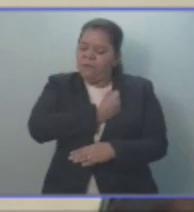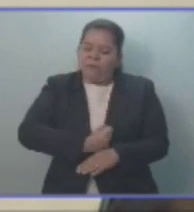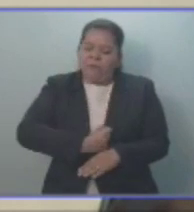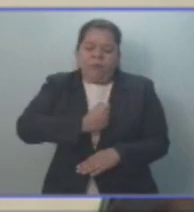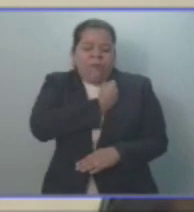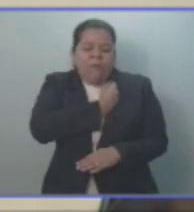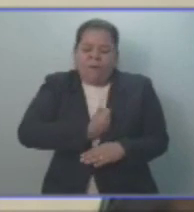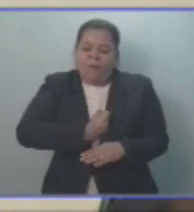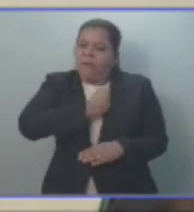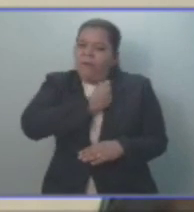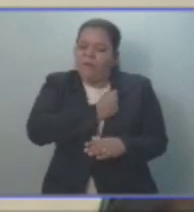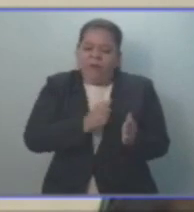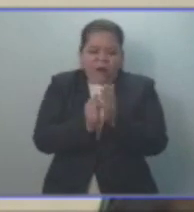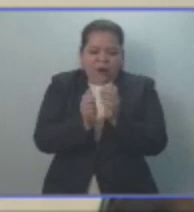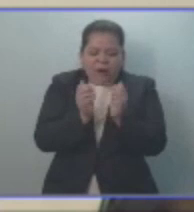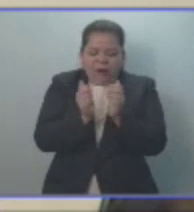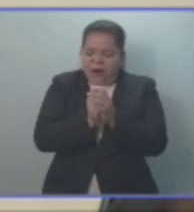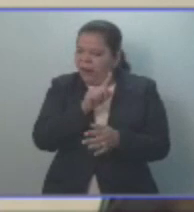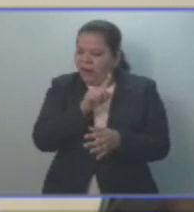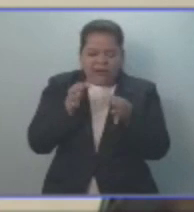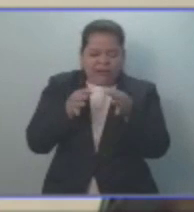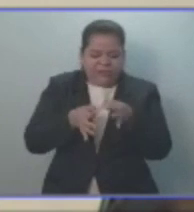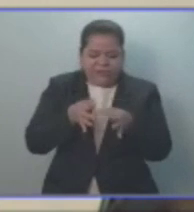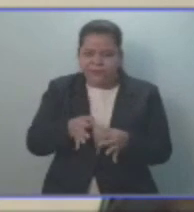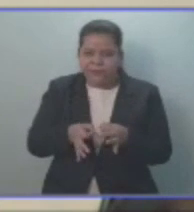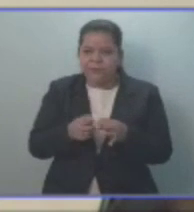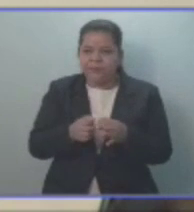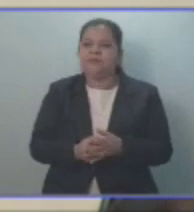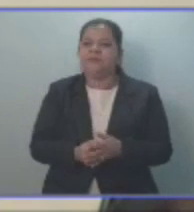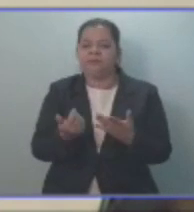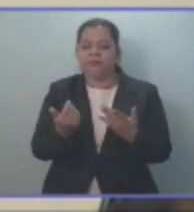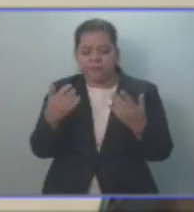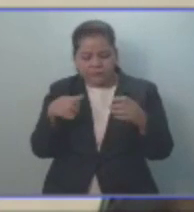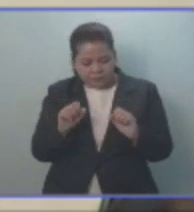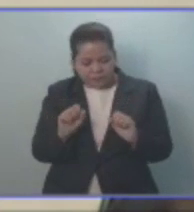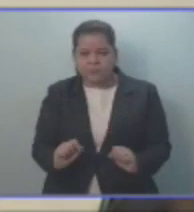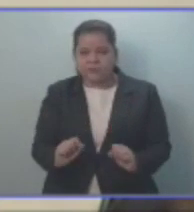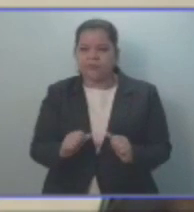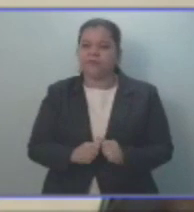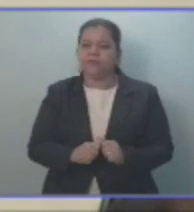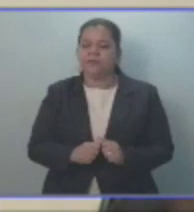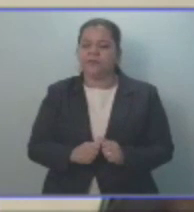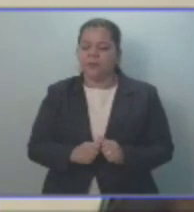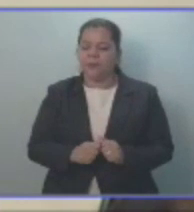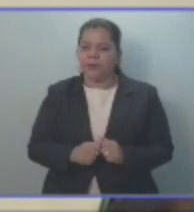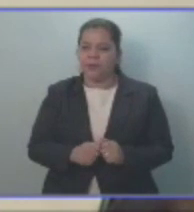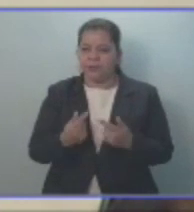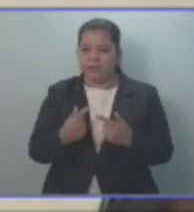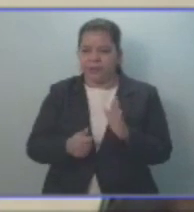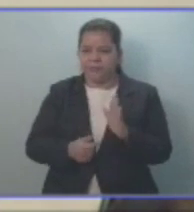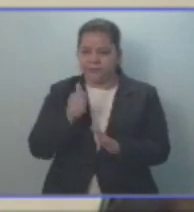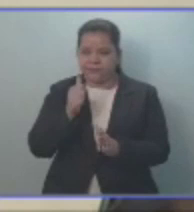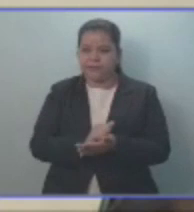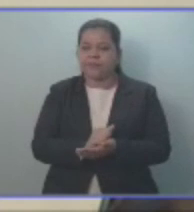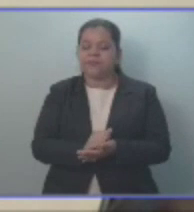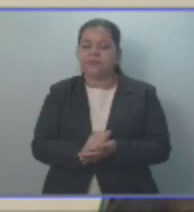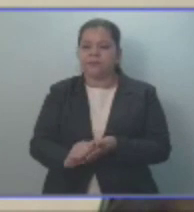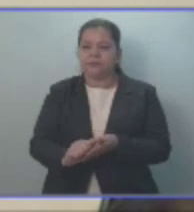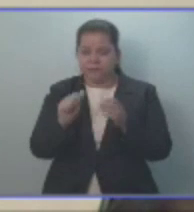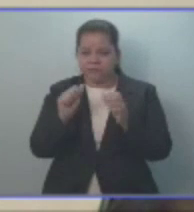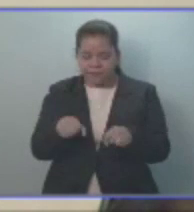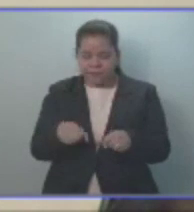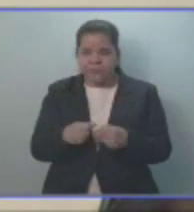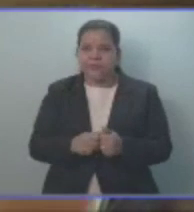represión y de la injusticia en ese momento fue válida. Fue válida a tal grado que